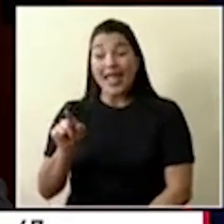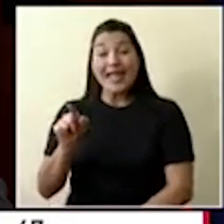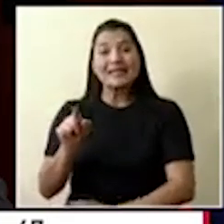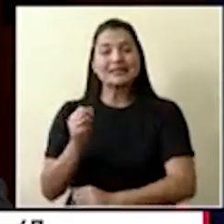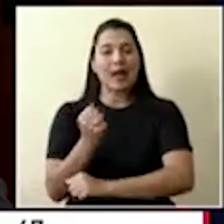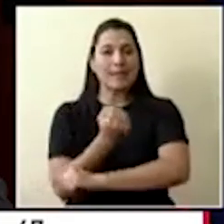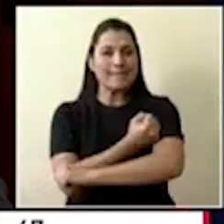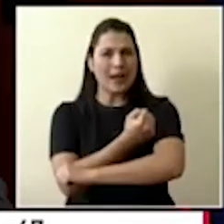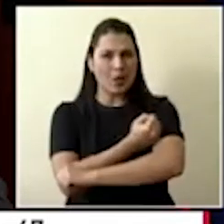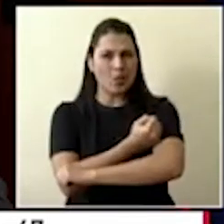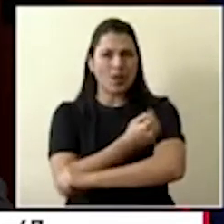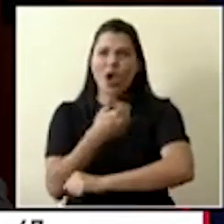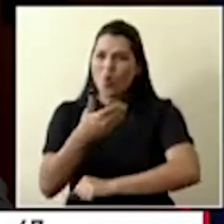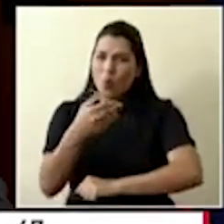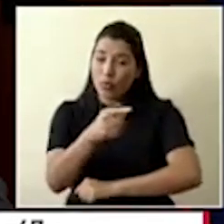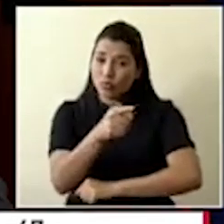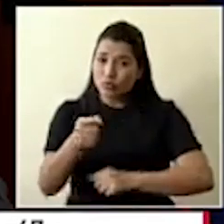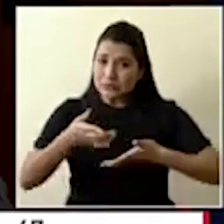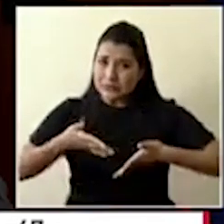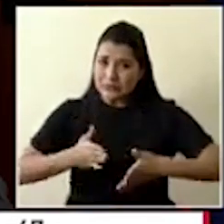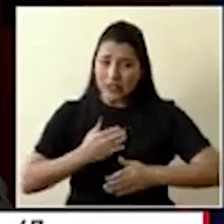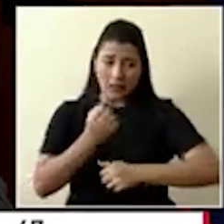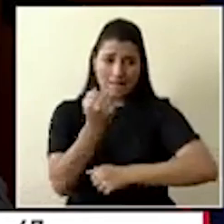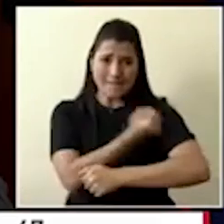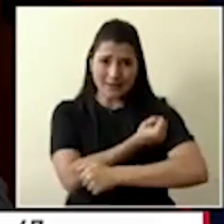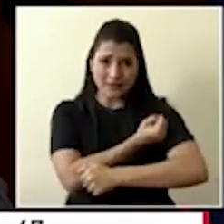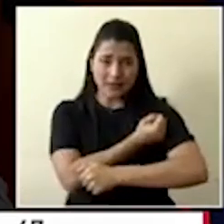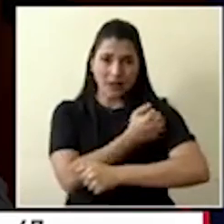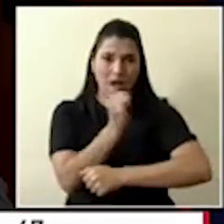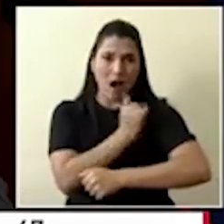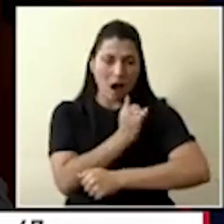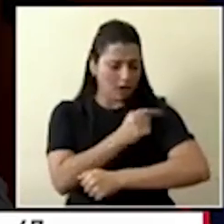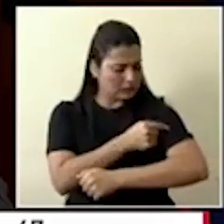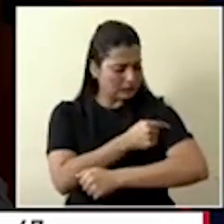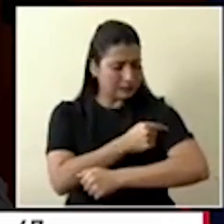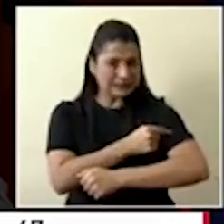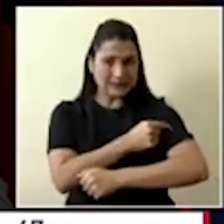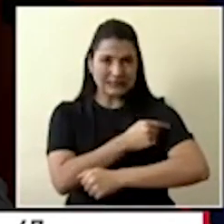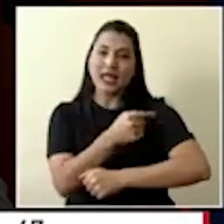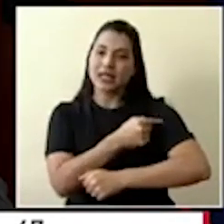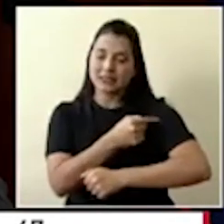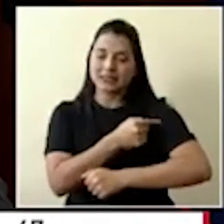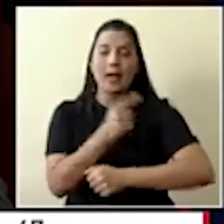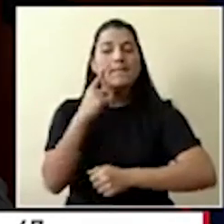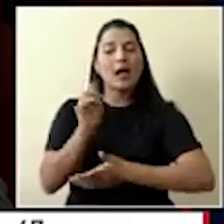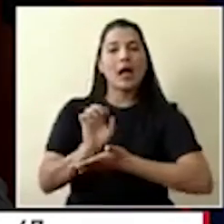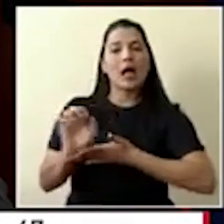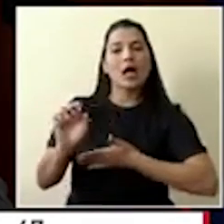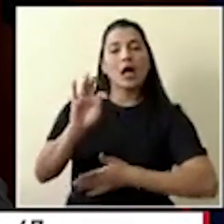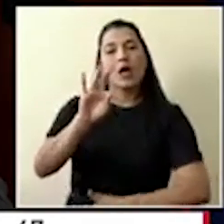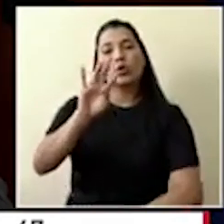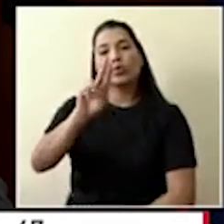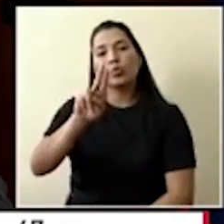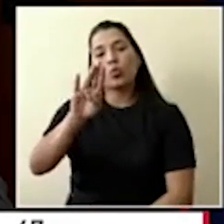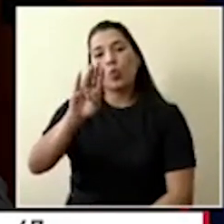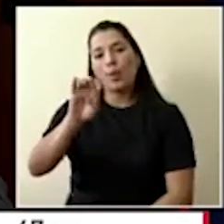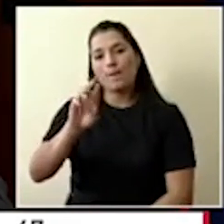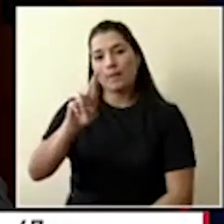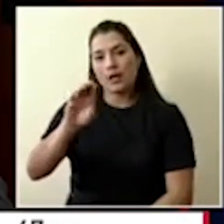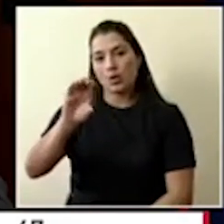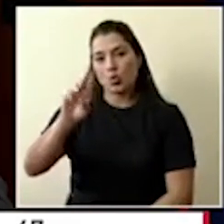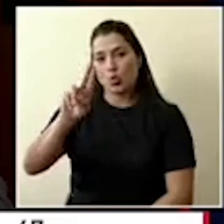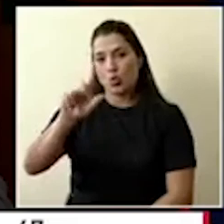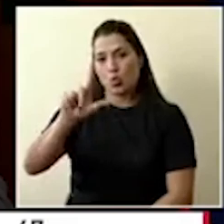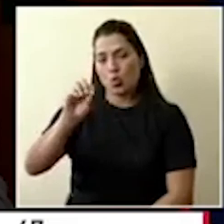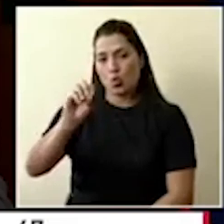una cicatriz en el hombro y que nos protege contra ciertas formas de la tuberculosis. Hay